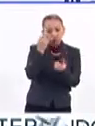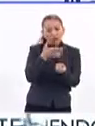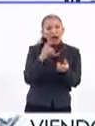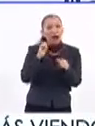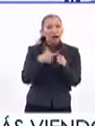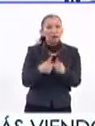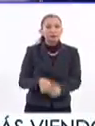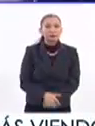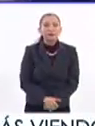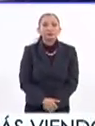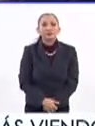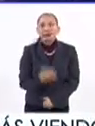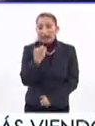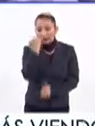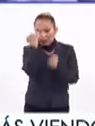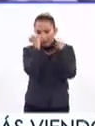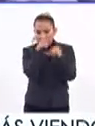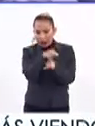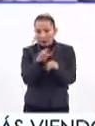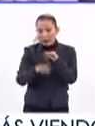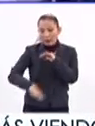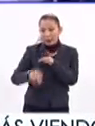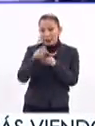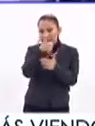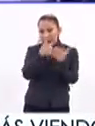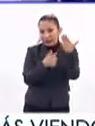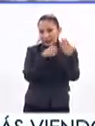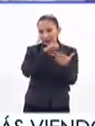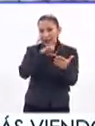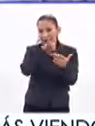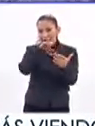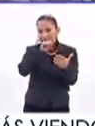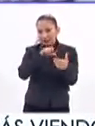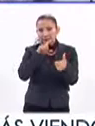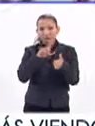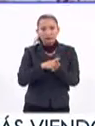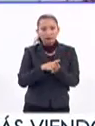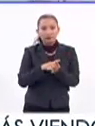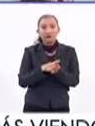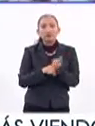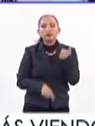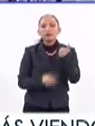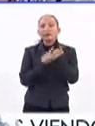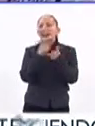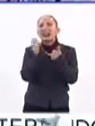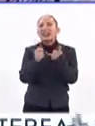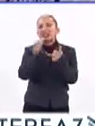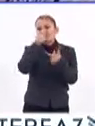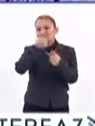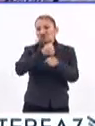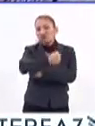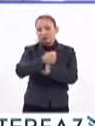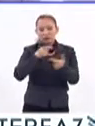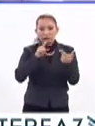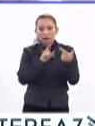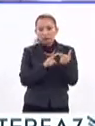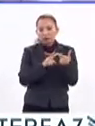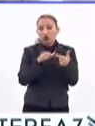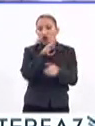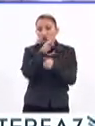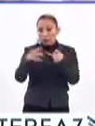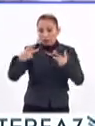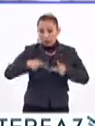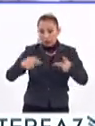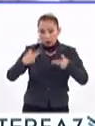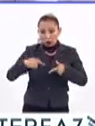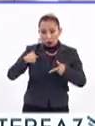participar. Esta estrategia se basará en seis ejes principales. Uno, ¿qué es la violencia? Dos, todas